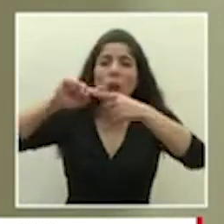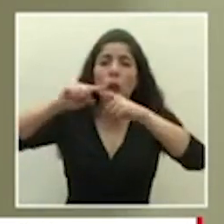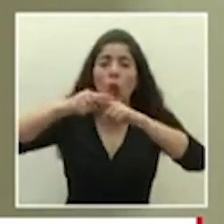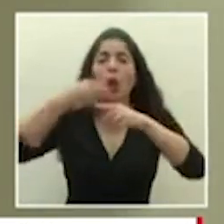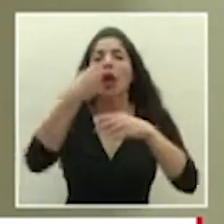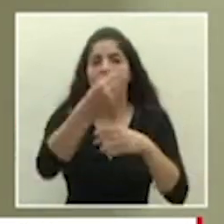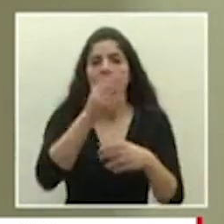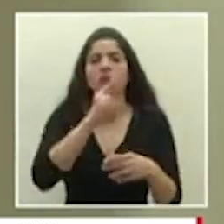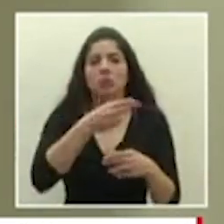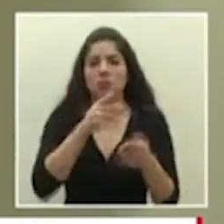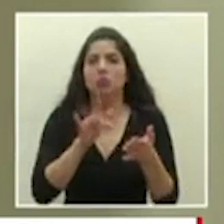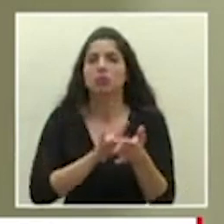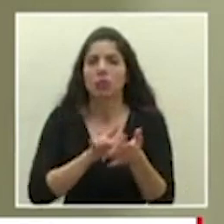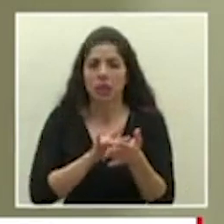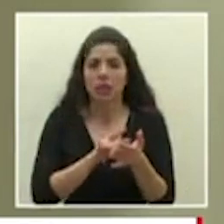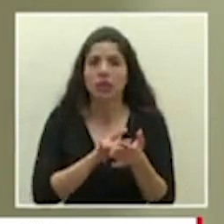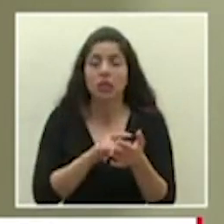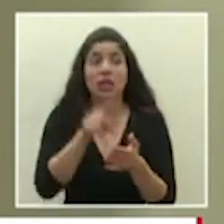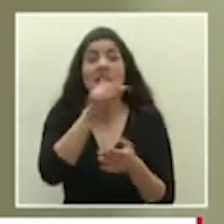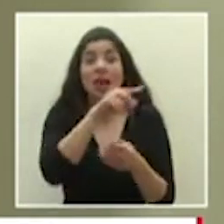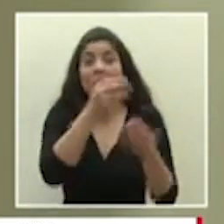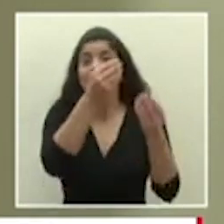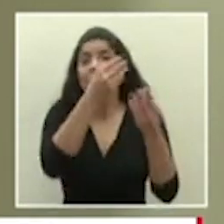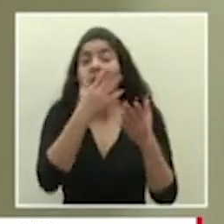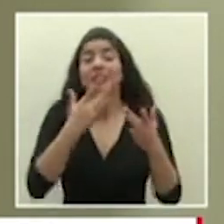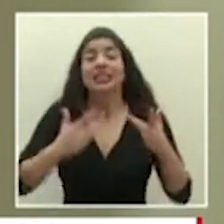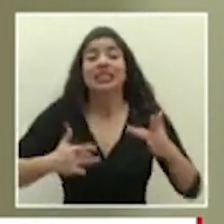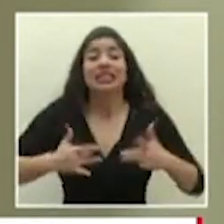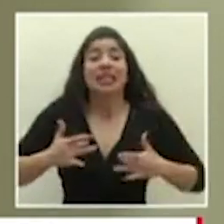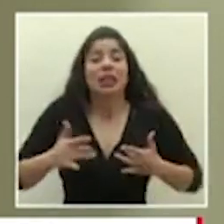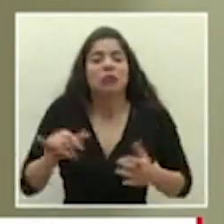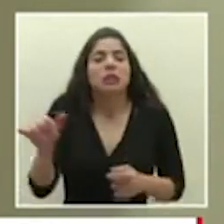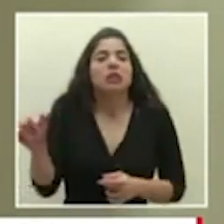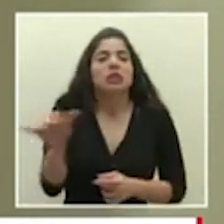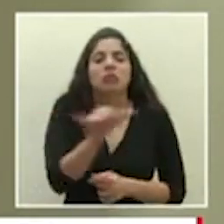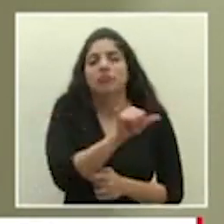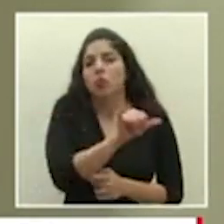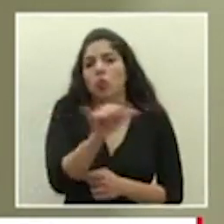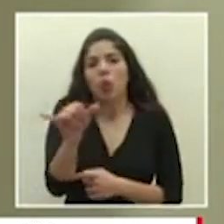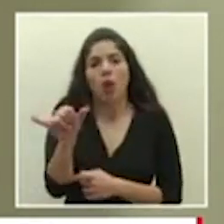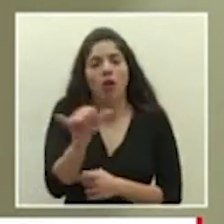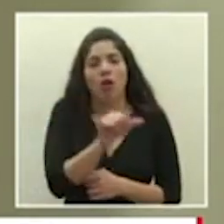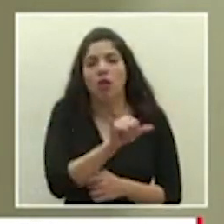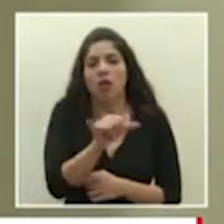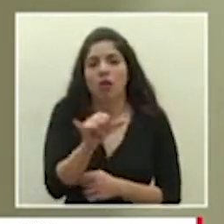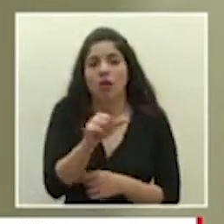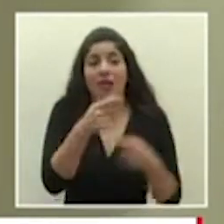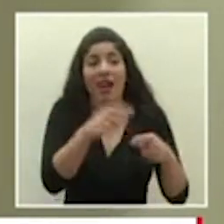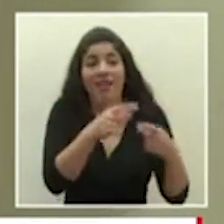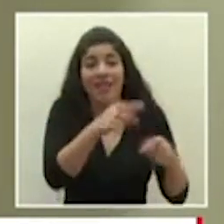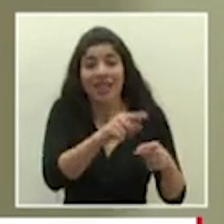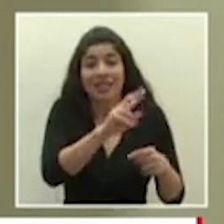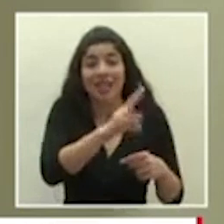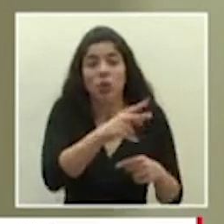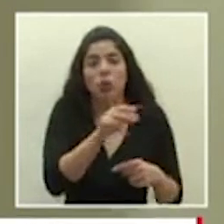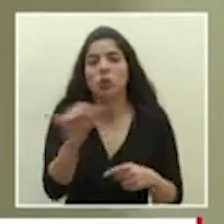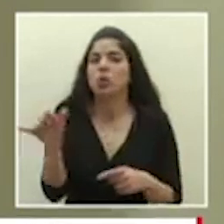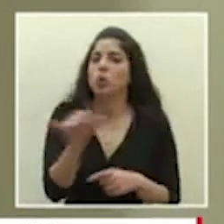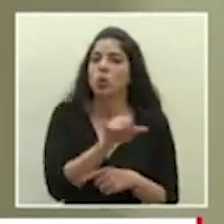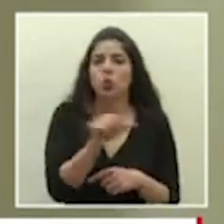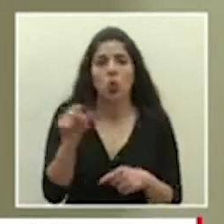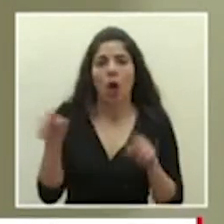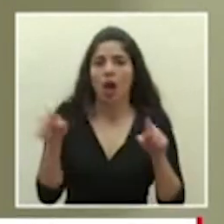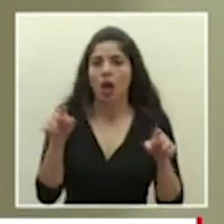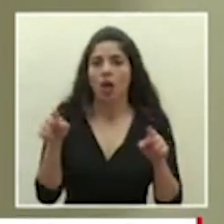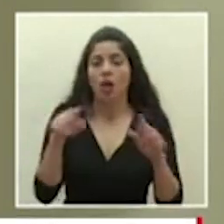también reportan exactamente los mismos efectos secundarios y en ese